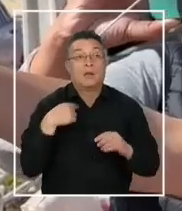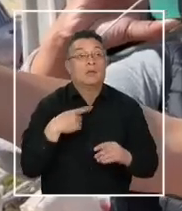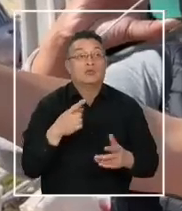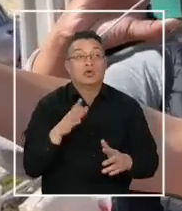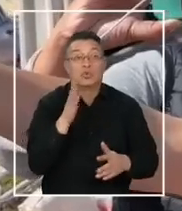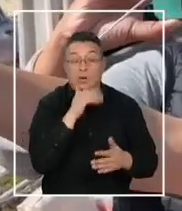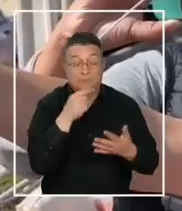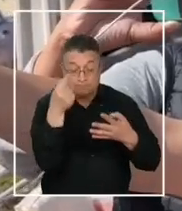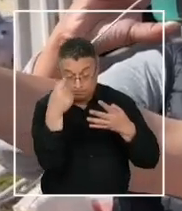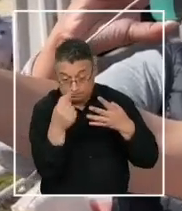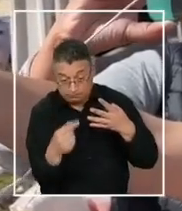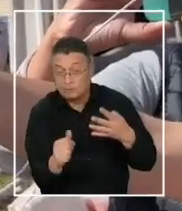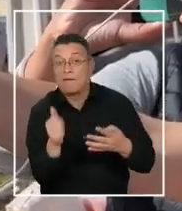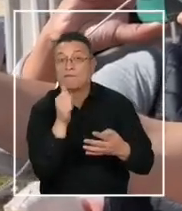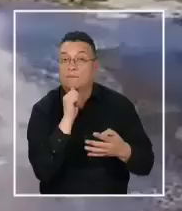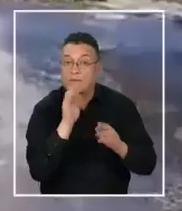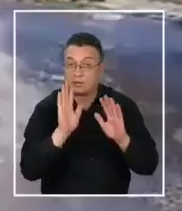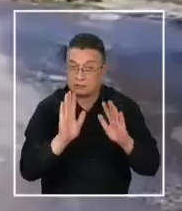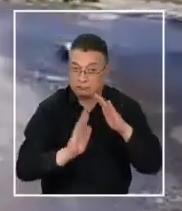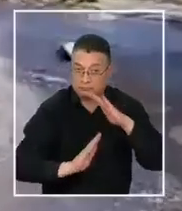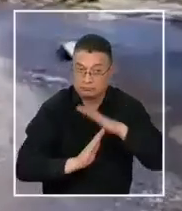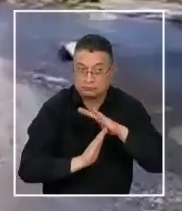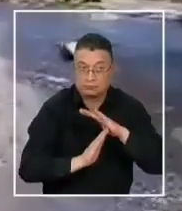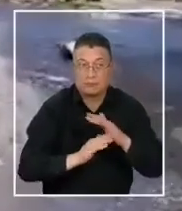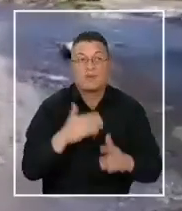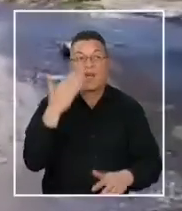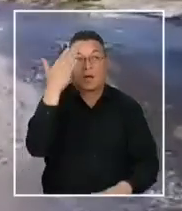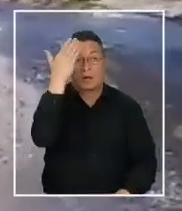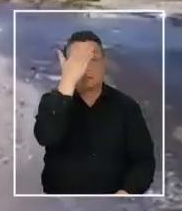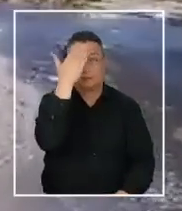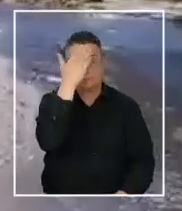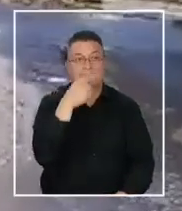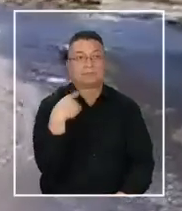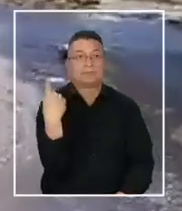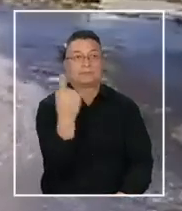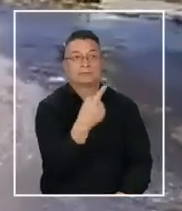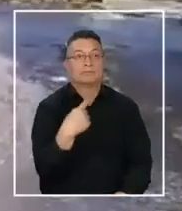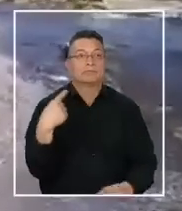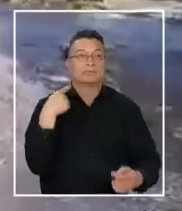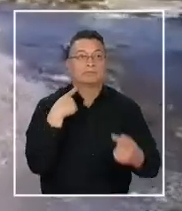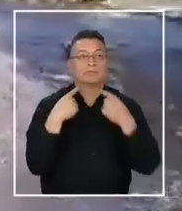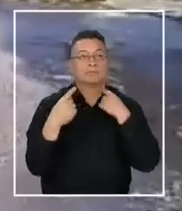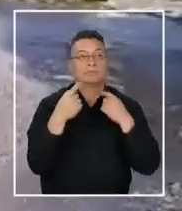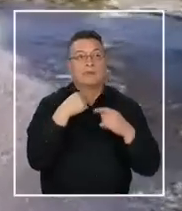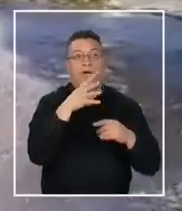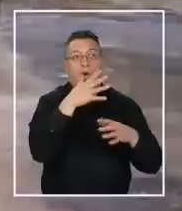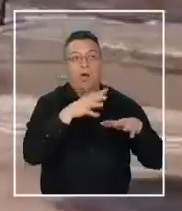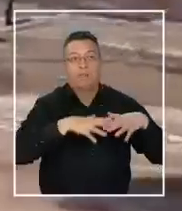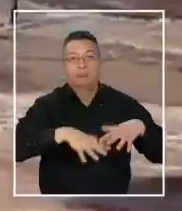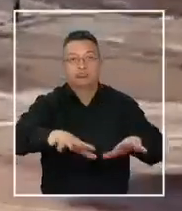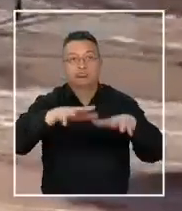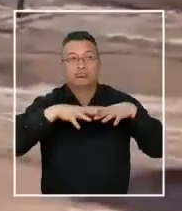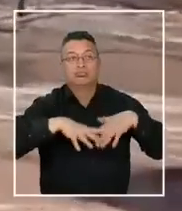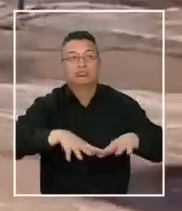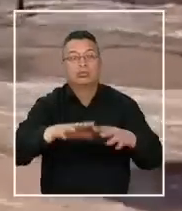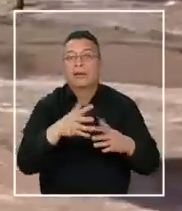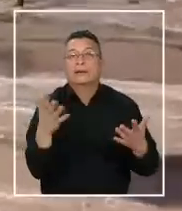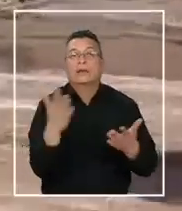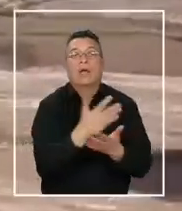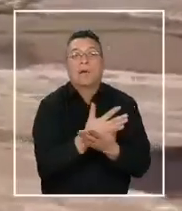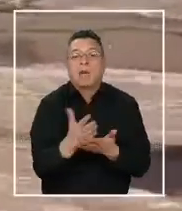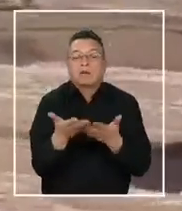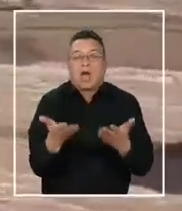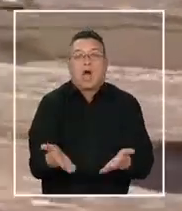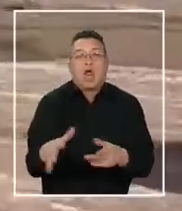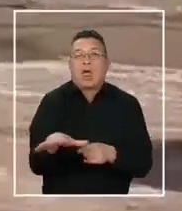digo, no tenemos un diagnóstico de cuál fue la causa. La preocupación de quienes se vieron afectados por la fuga de agua radica en qué ocurrirá tras